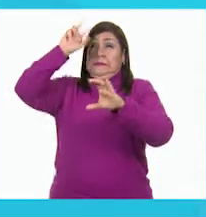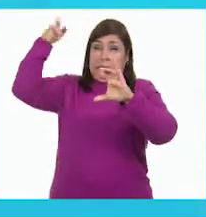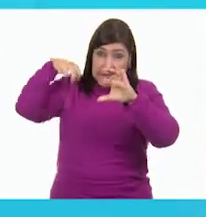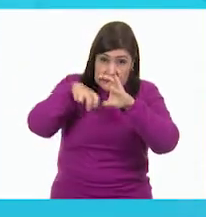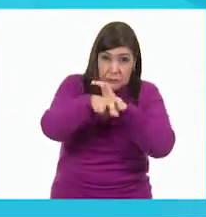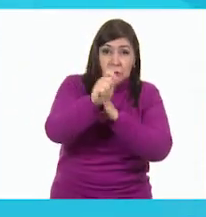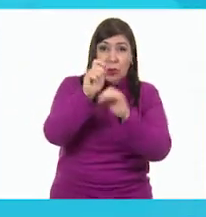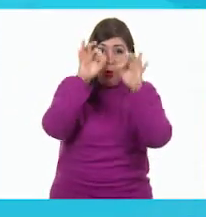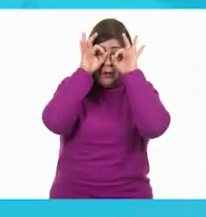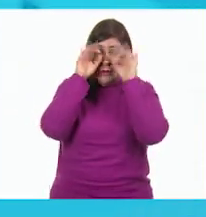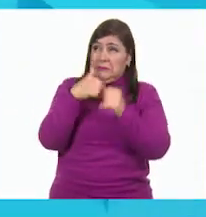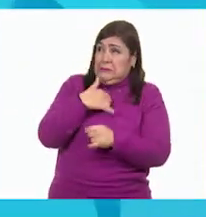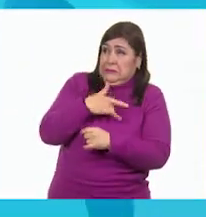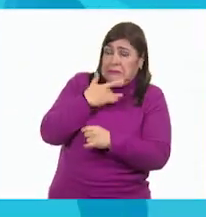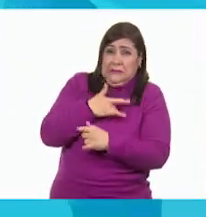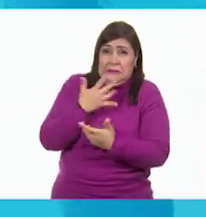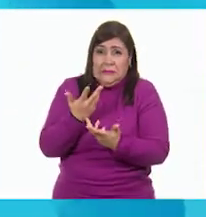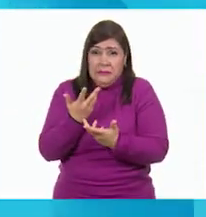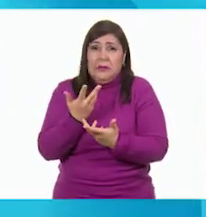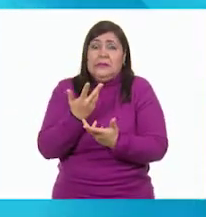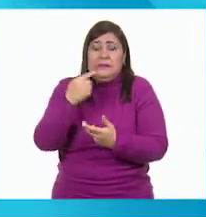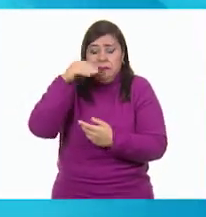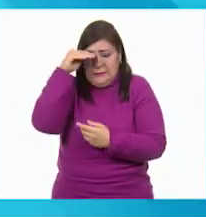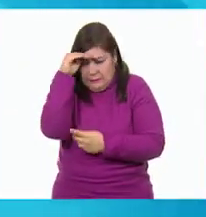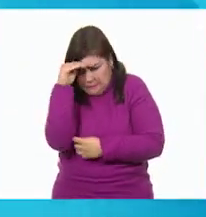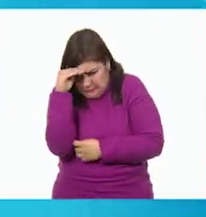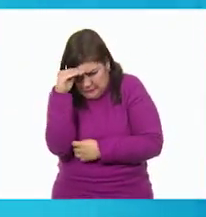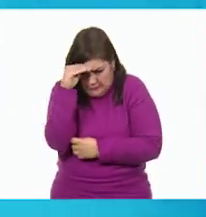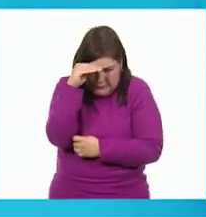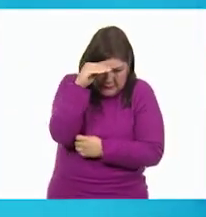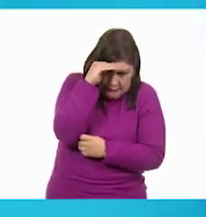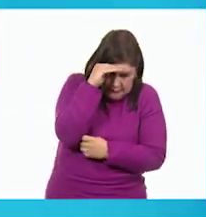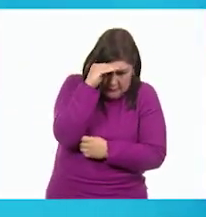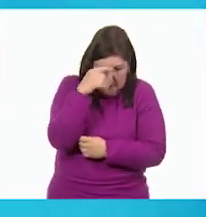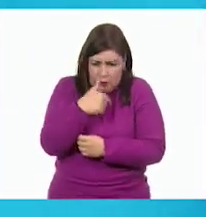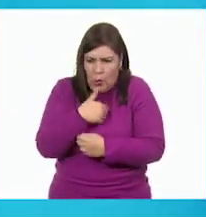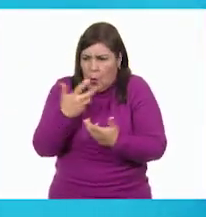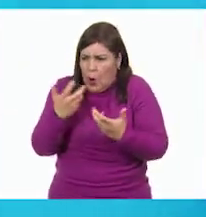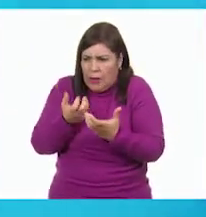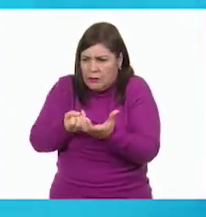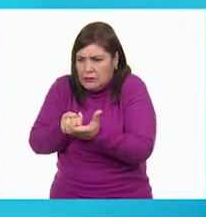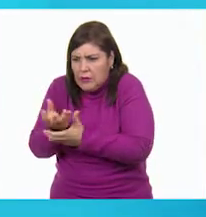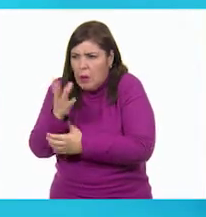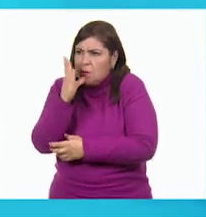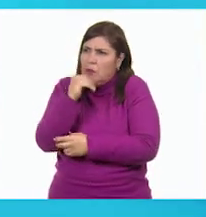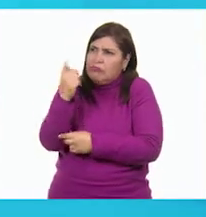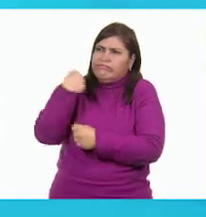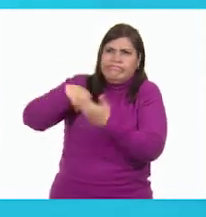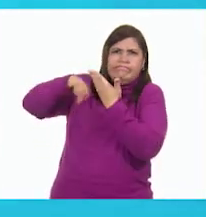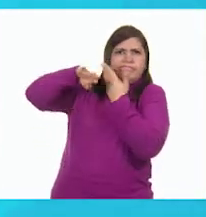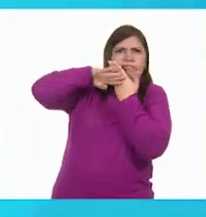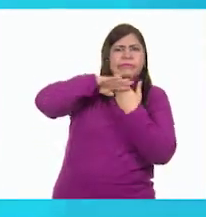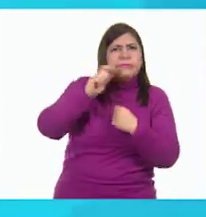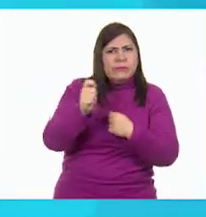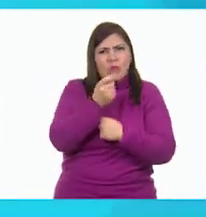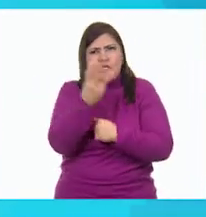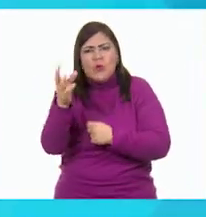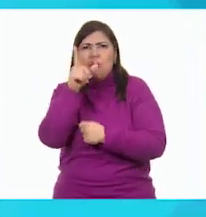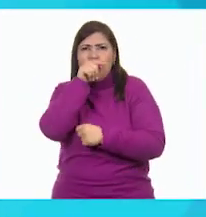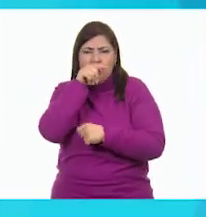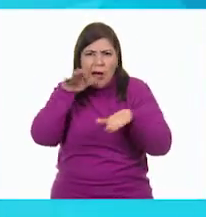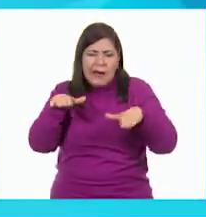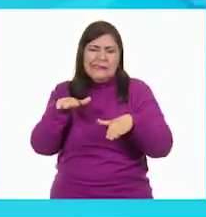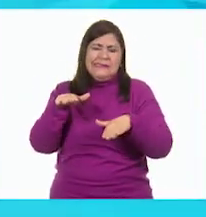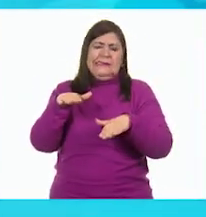El tecolote estuvo piensa y piensa, ¿cómo hacer para salir? ¡Ya sé! ¡Saldré cuando